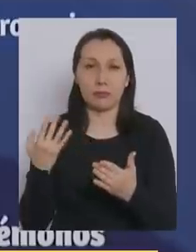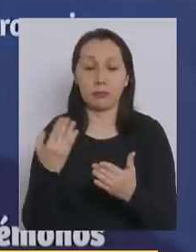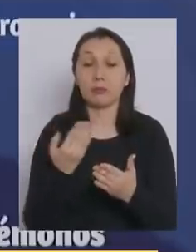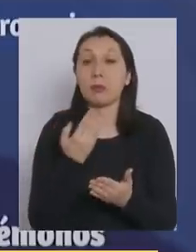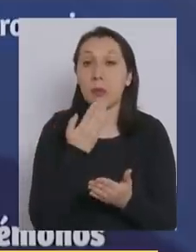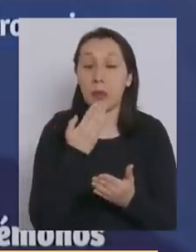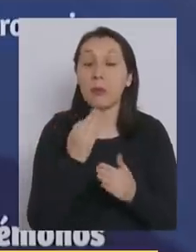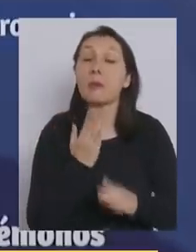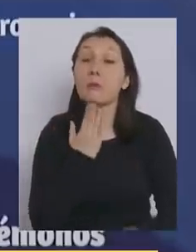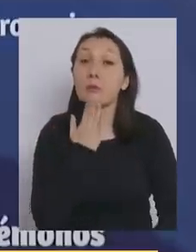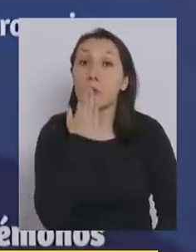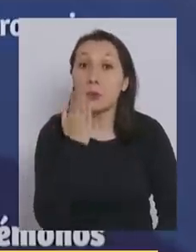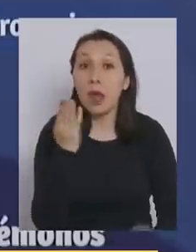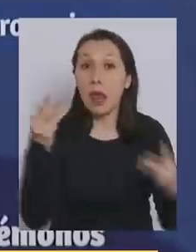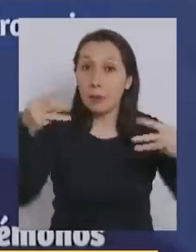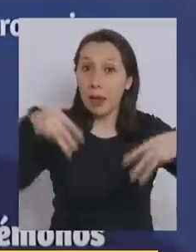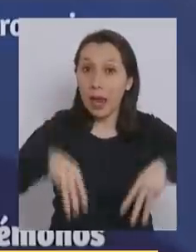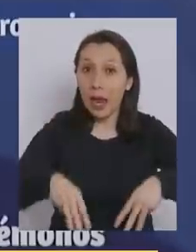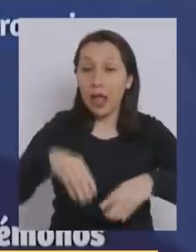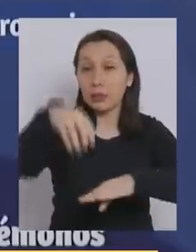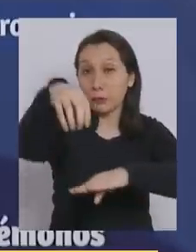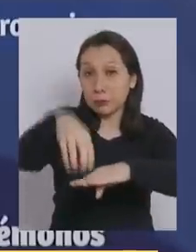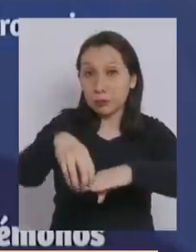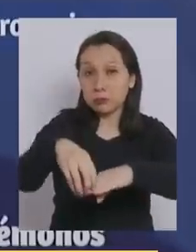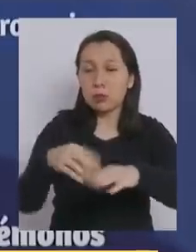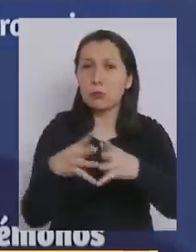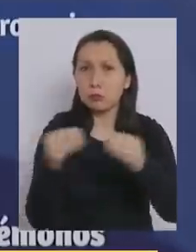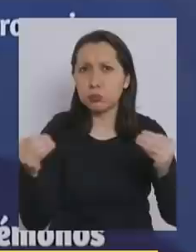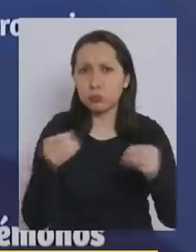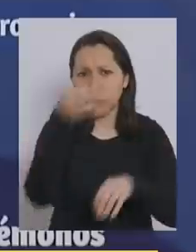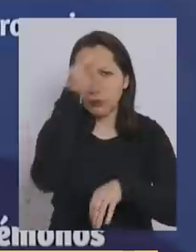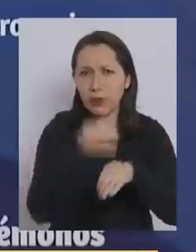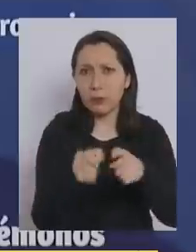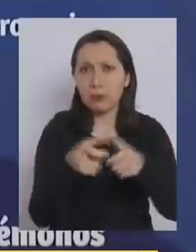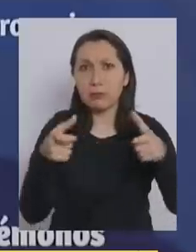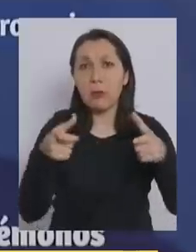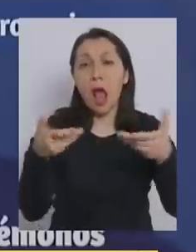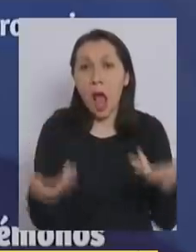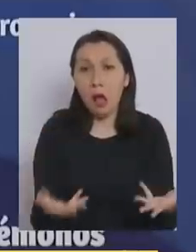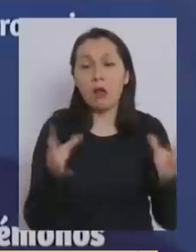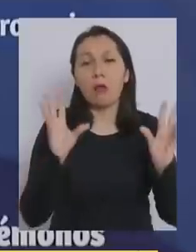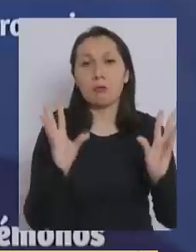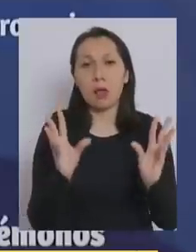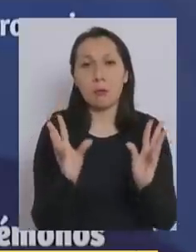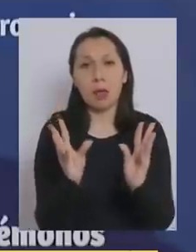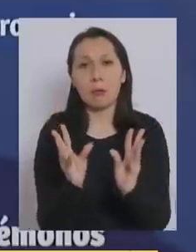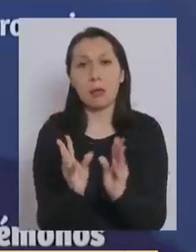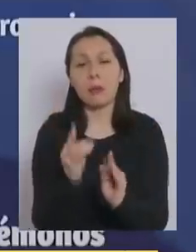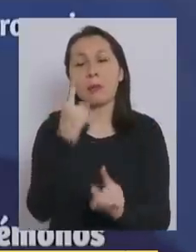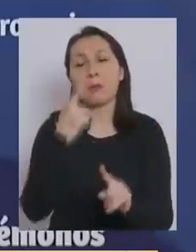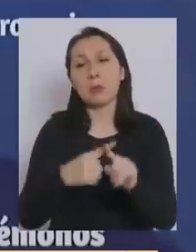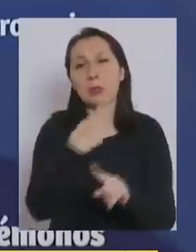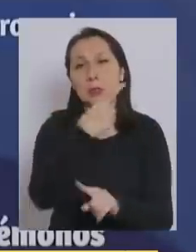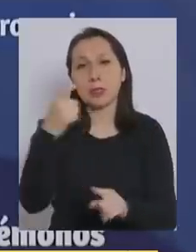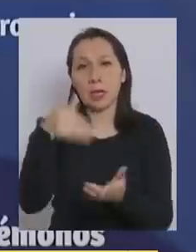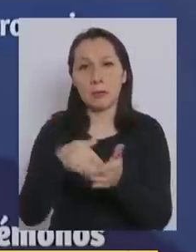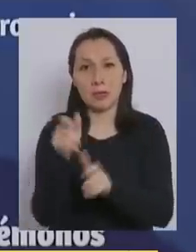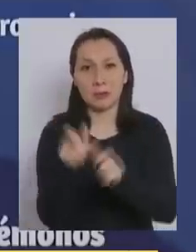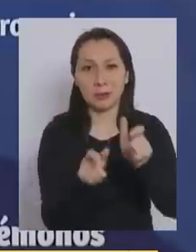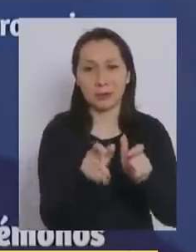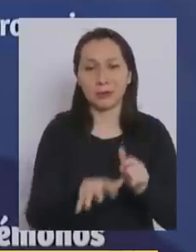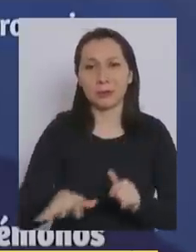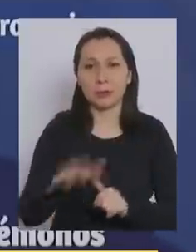Incluso Punta Arenas, Magallanes, que tenía una alta incidencia, ha ido bajando su incidencia por cien mil habitantes.